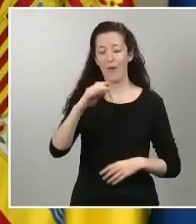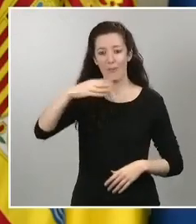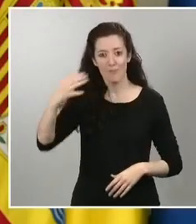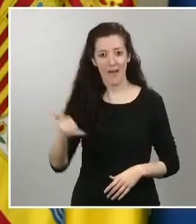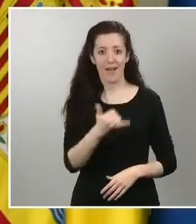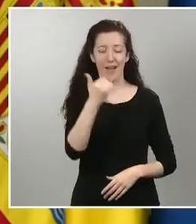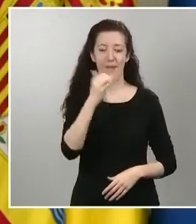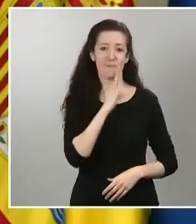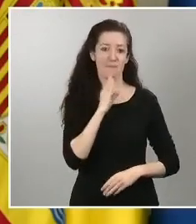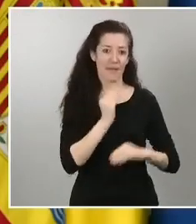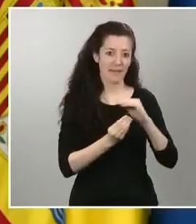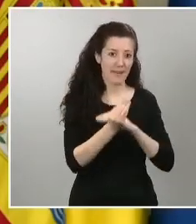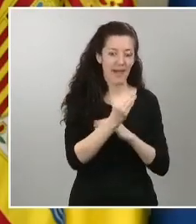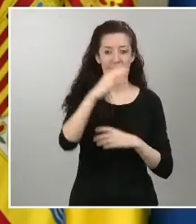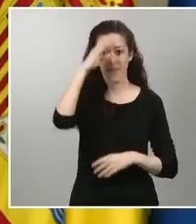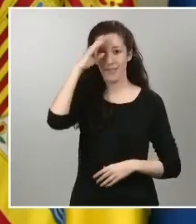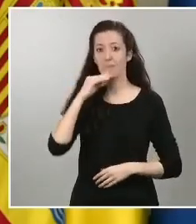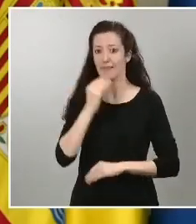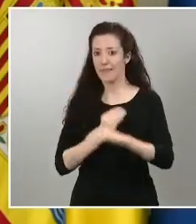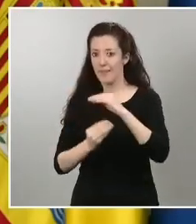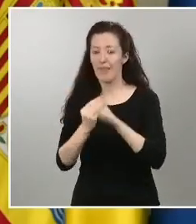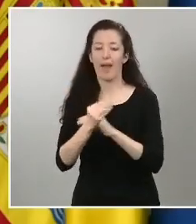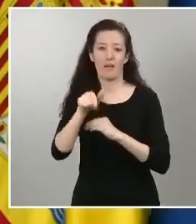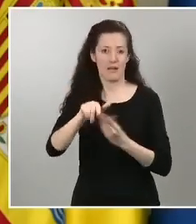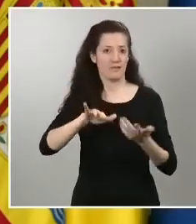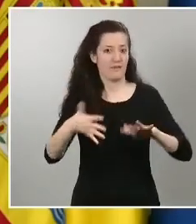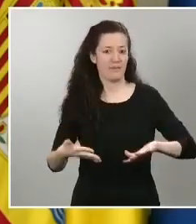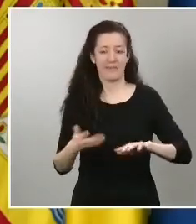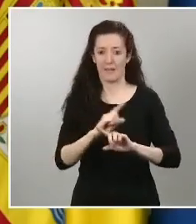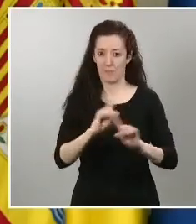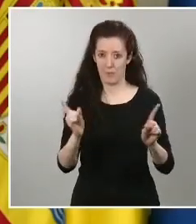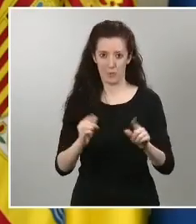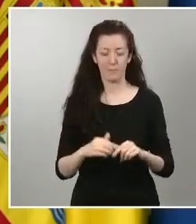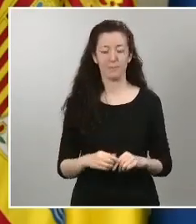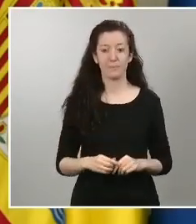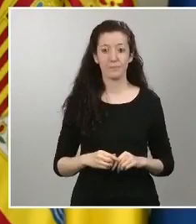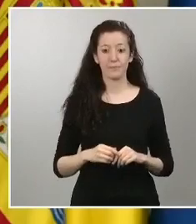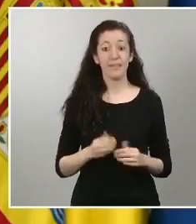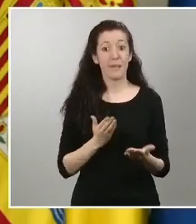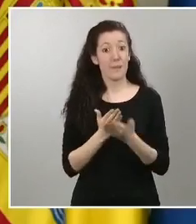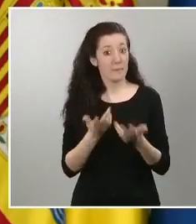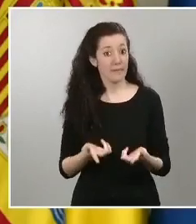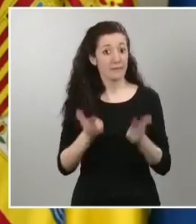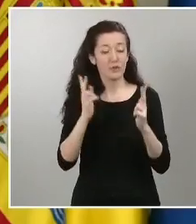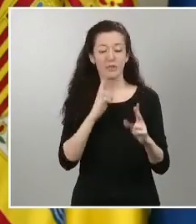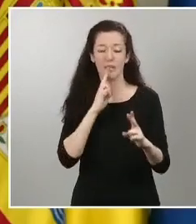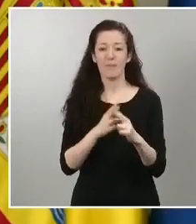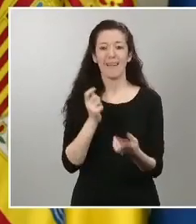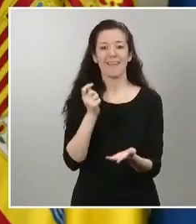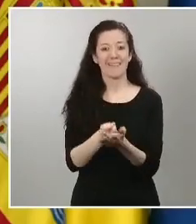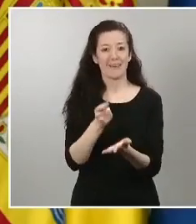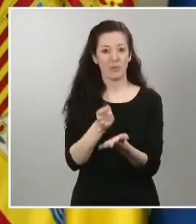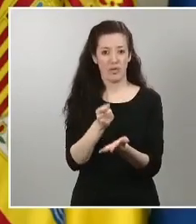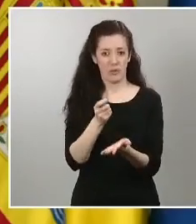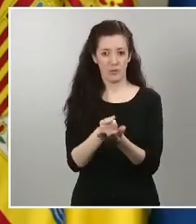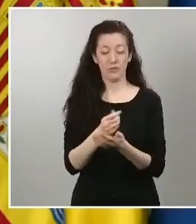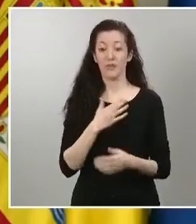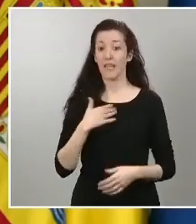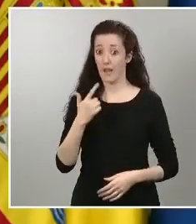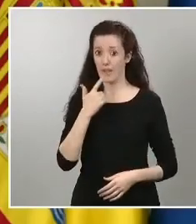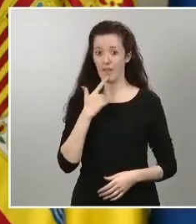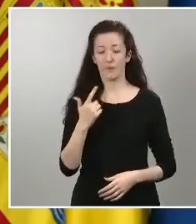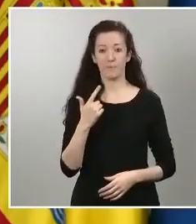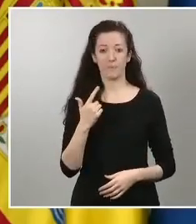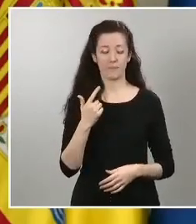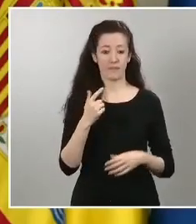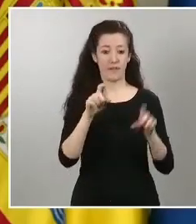paternidad he de decirles que es un permiso retribuido en el que todas las partes ceden los empresarios